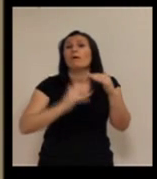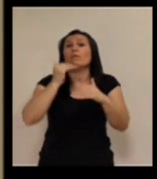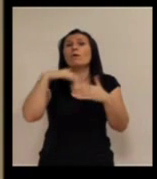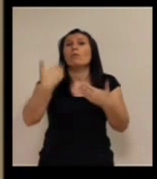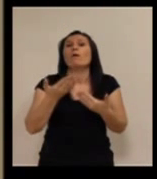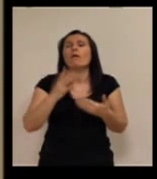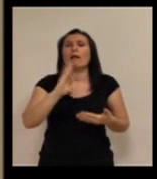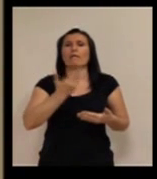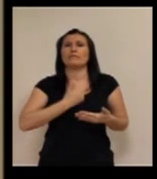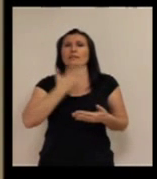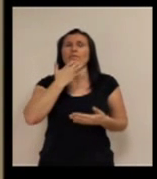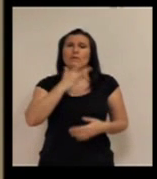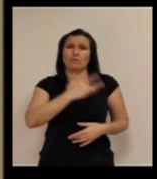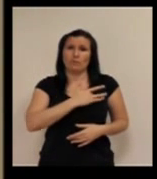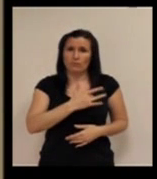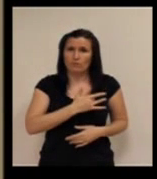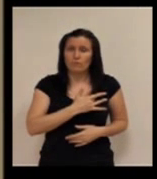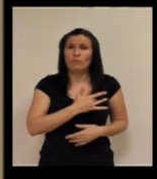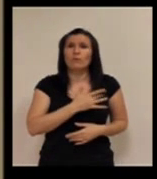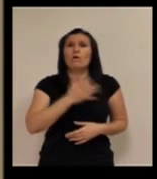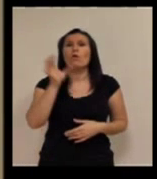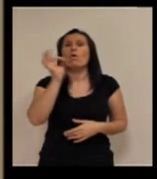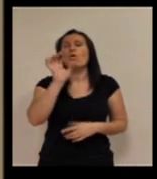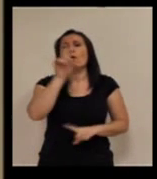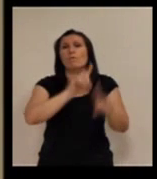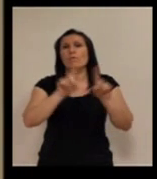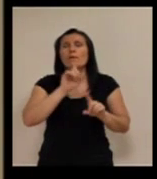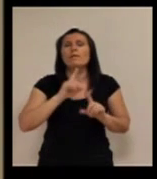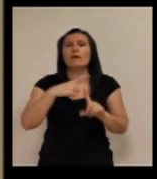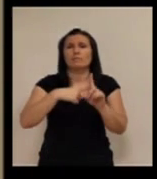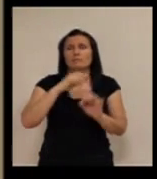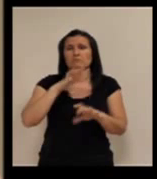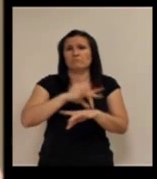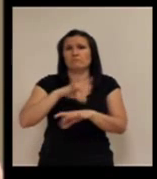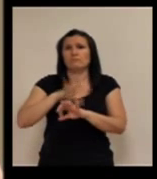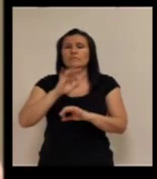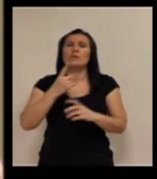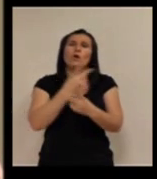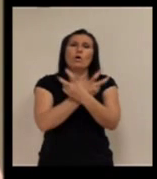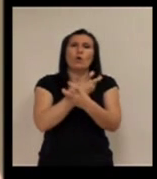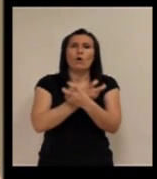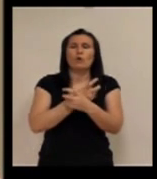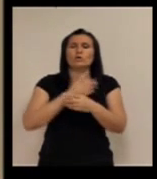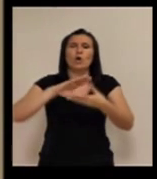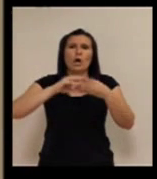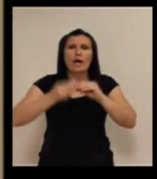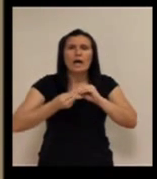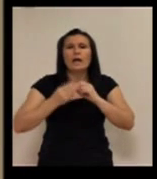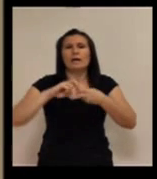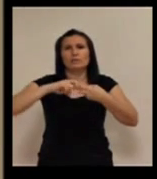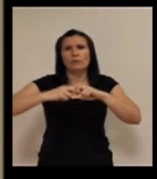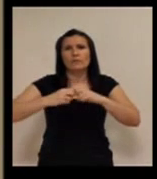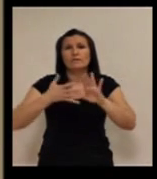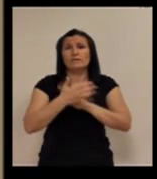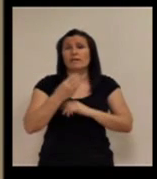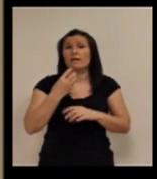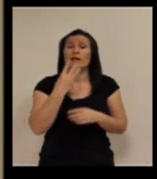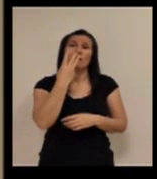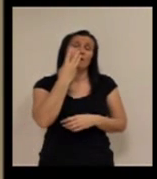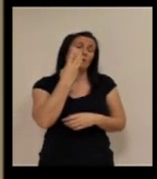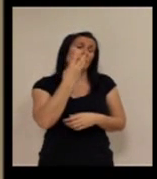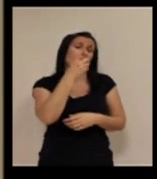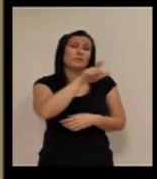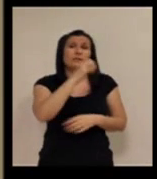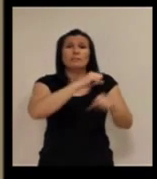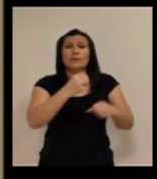afectaciones a nivel cardiovascular y las afectaciones a nivel oseoarticular, con lo cual, es decir, 3 de cada 10 personas mayores